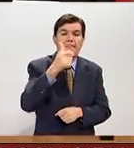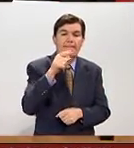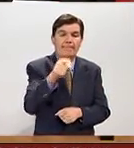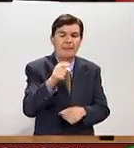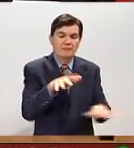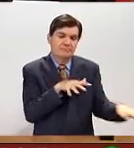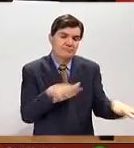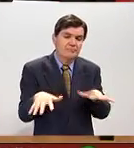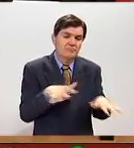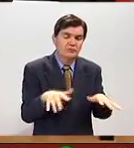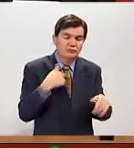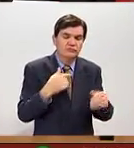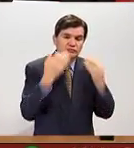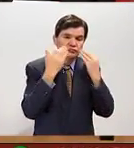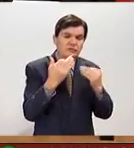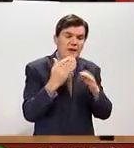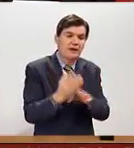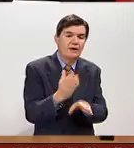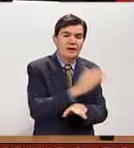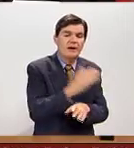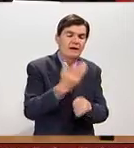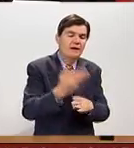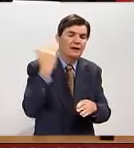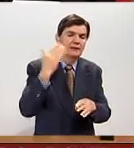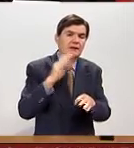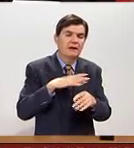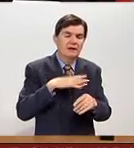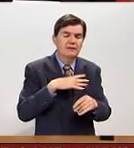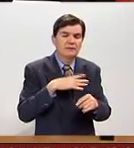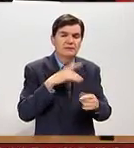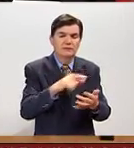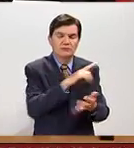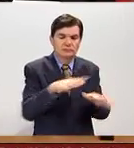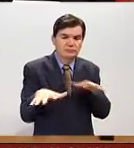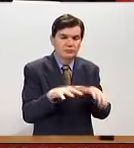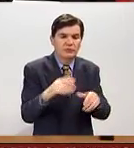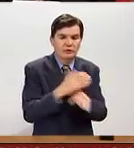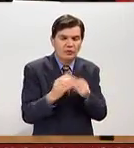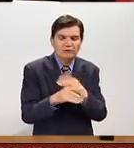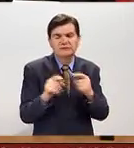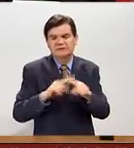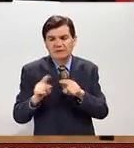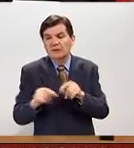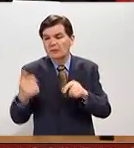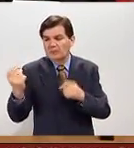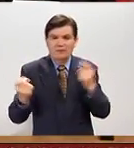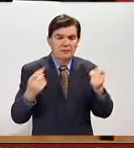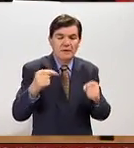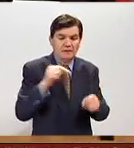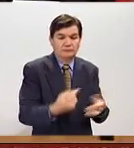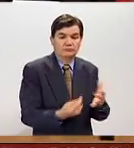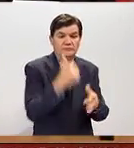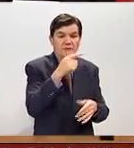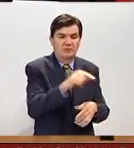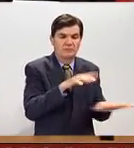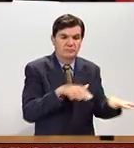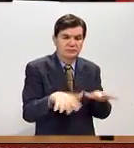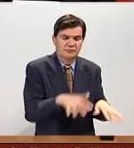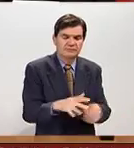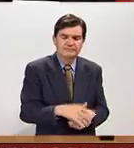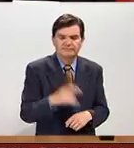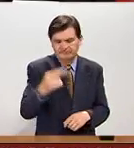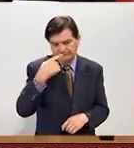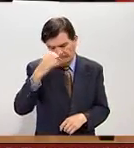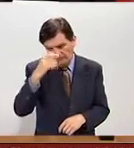terremoto que cubres, aunque ya has cubierto otros desastres naturales. Cuéntanos cuál fue tu experiencia principal en esto.